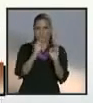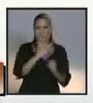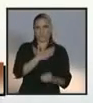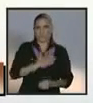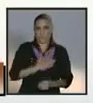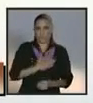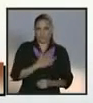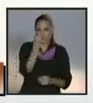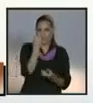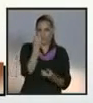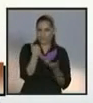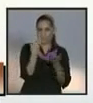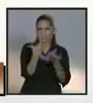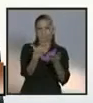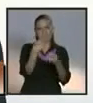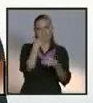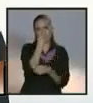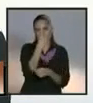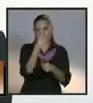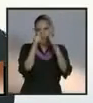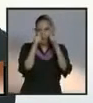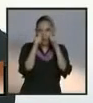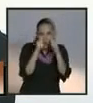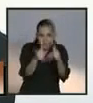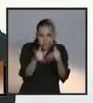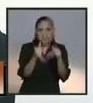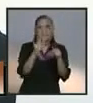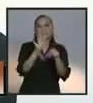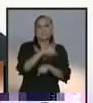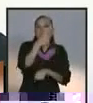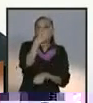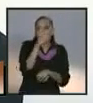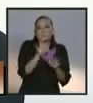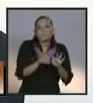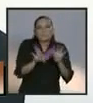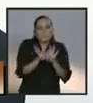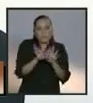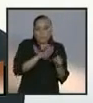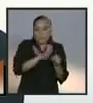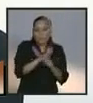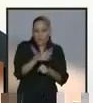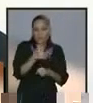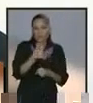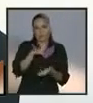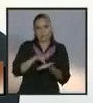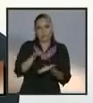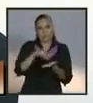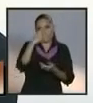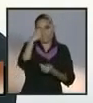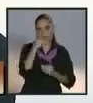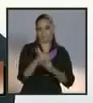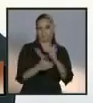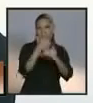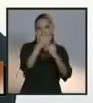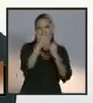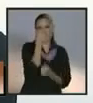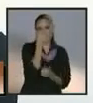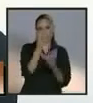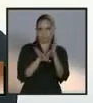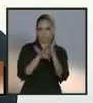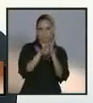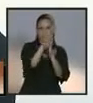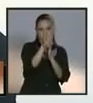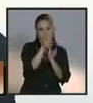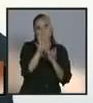importante tomar el camino del crecimiento económico. Y justamente lo que aquí voy a presentarte en